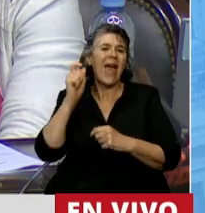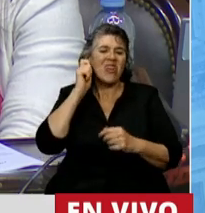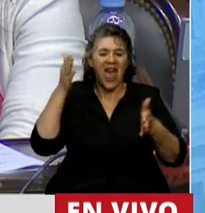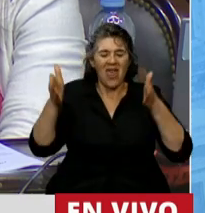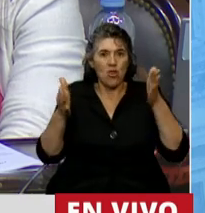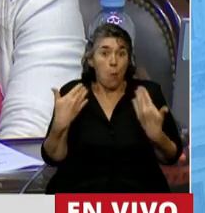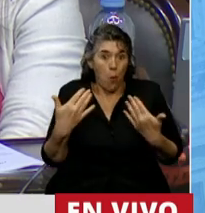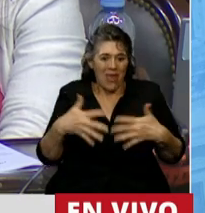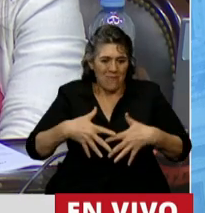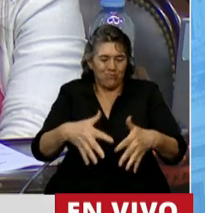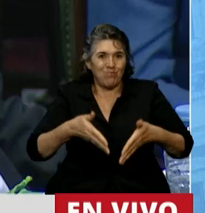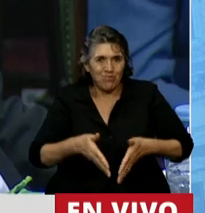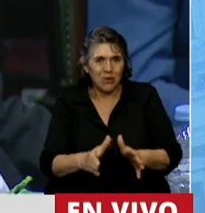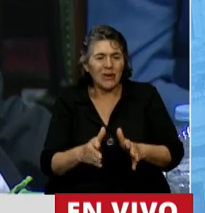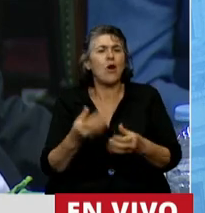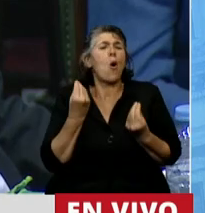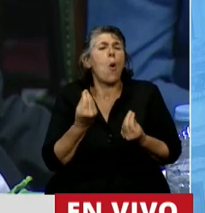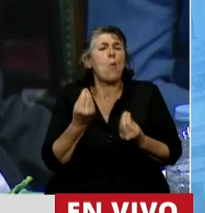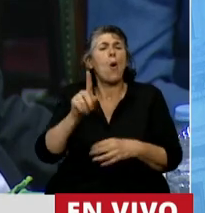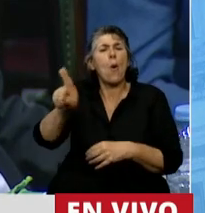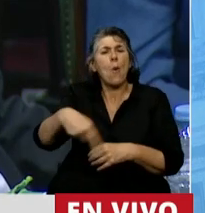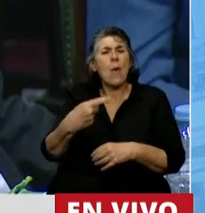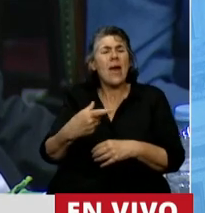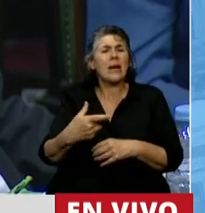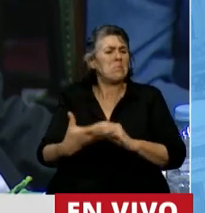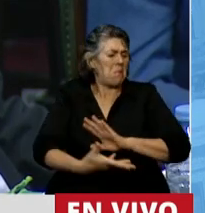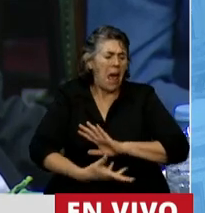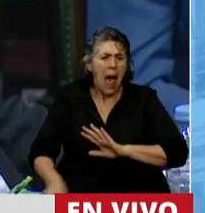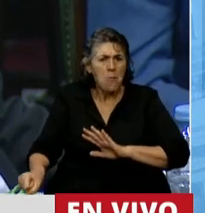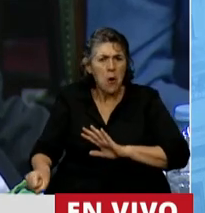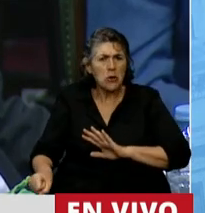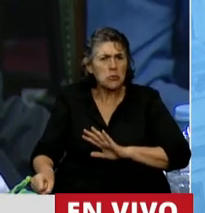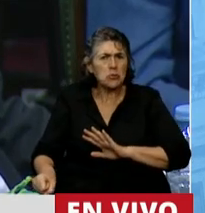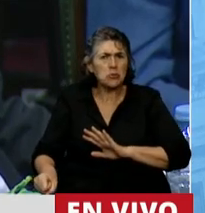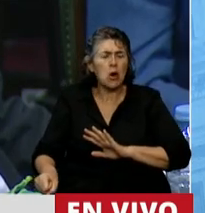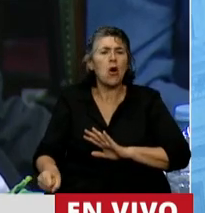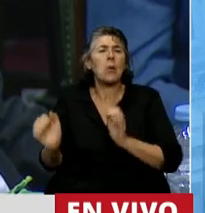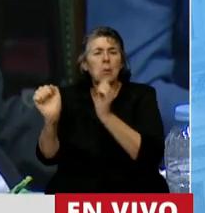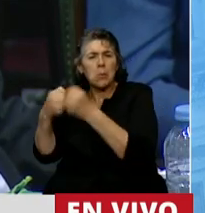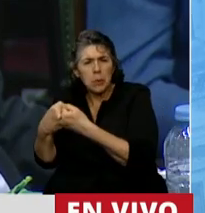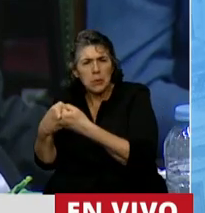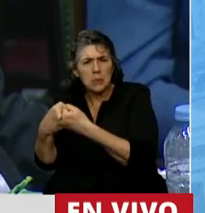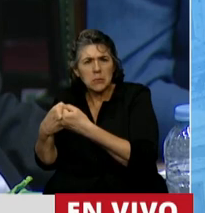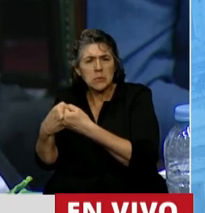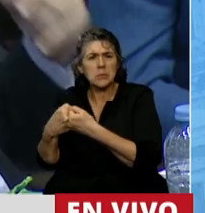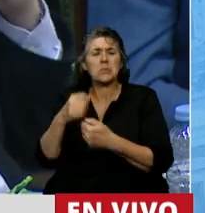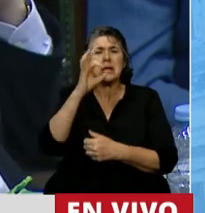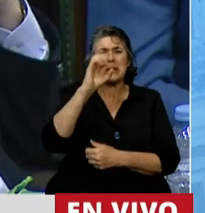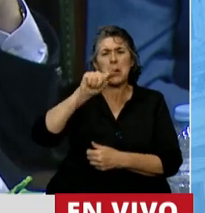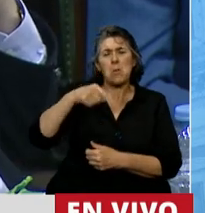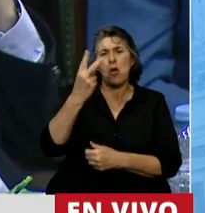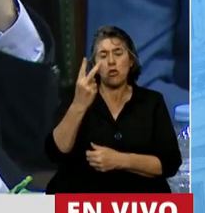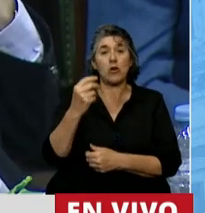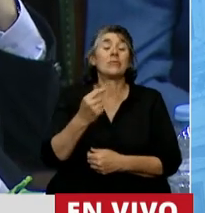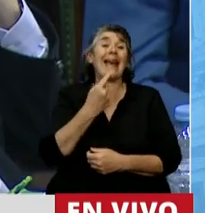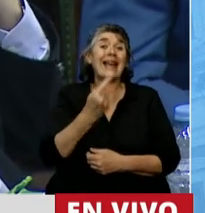son provocadas por abortos clandestinos. Es decir, dos